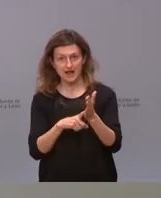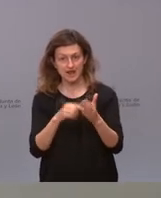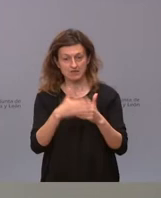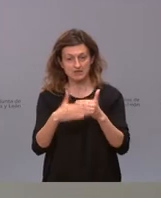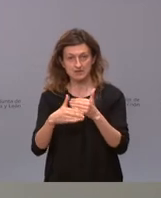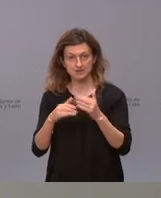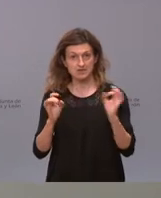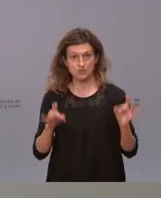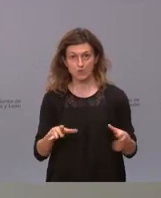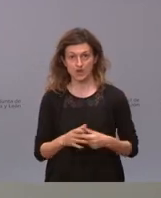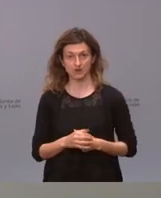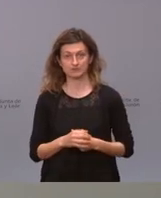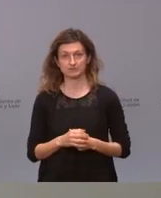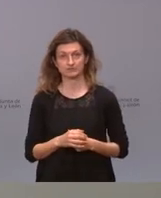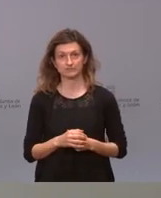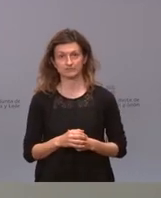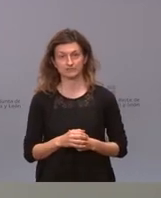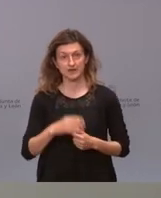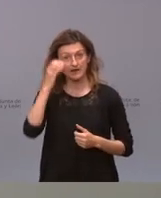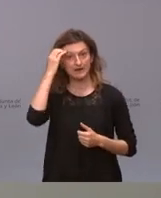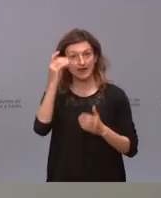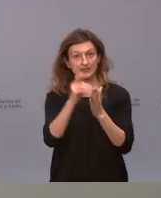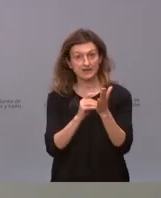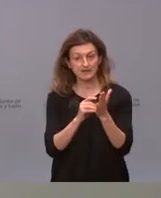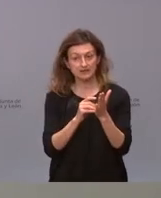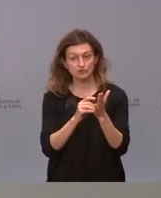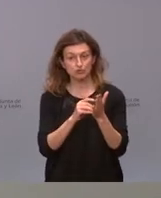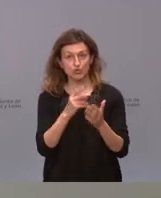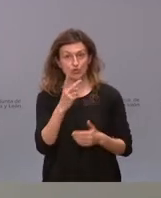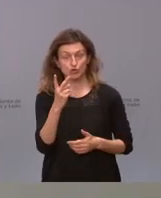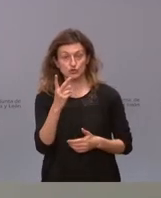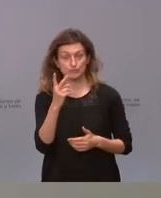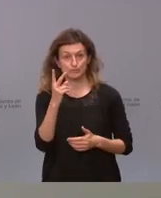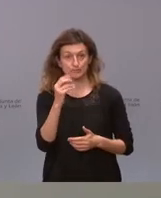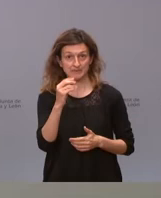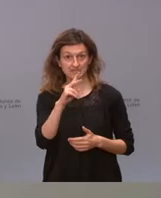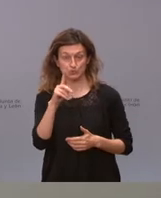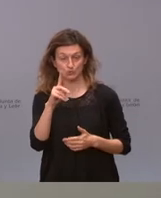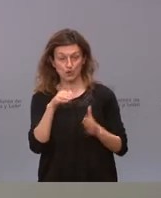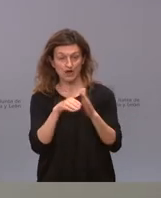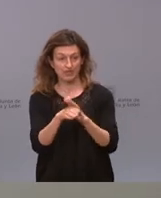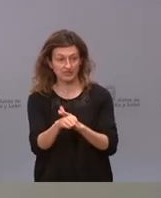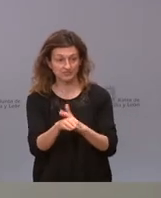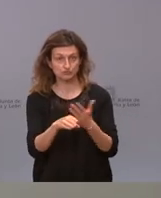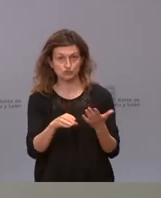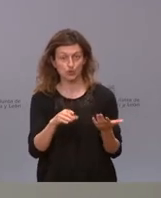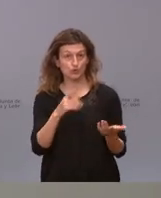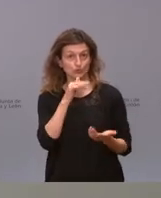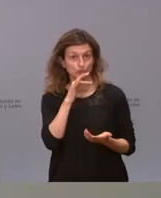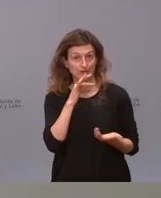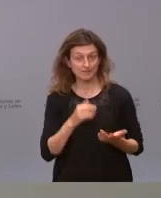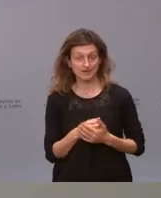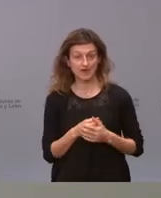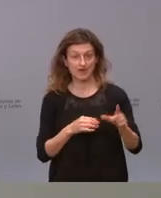exactamente igual que estábamos este Real Decreto Ley 2 barra 2021 permite un acceso al recurso de casación que antes no había de las